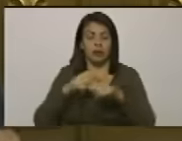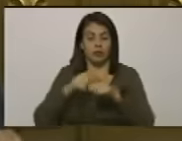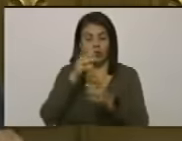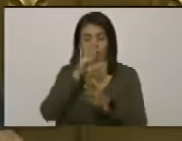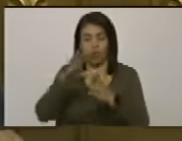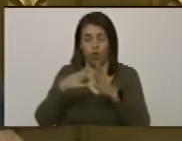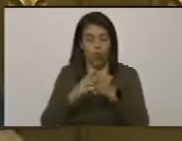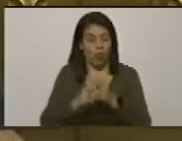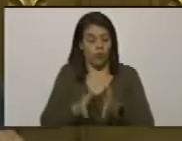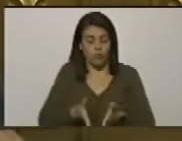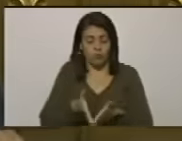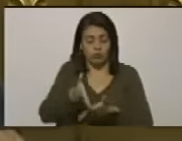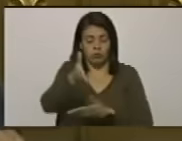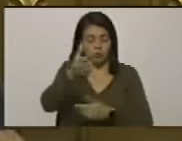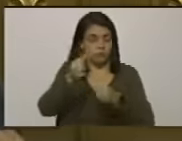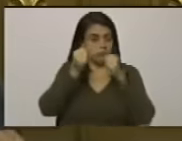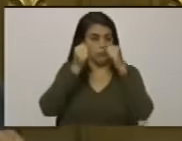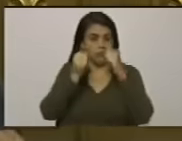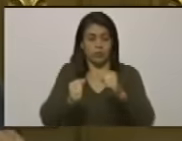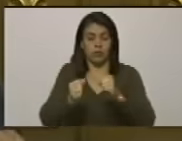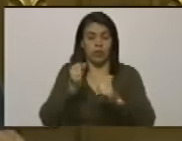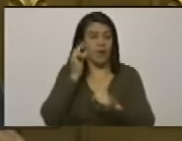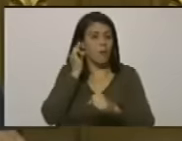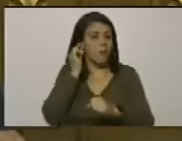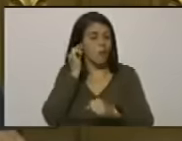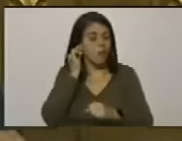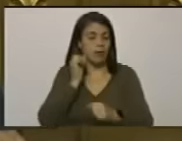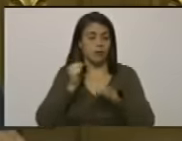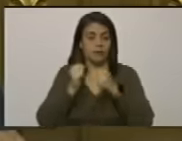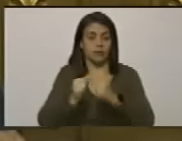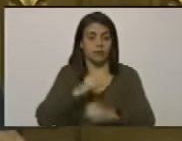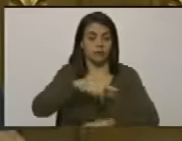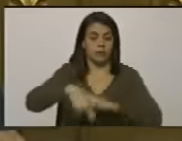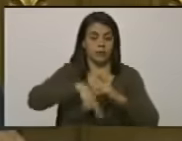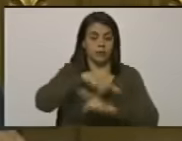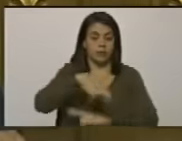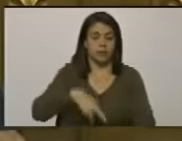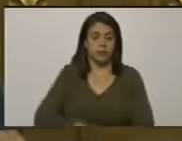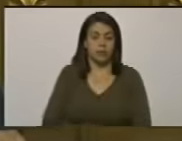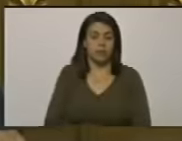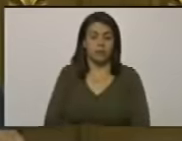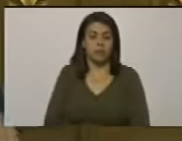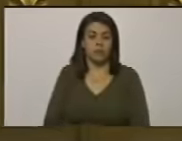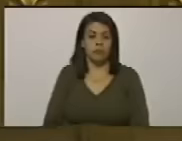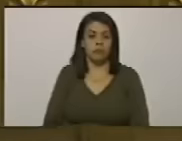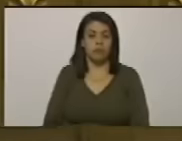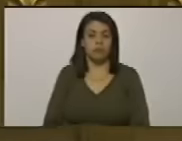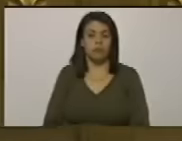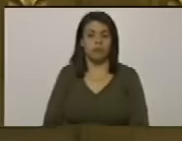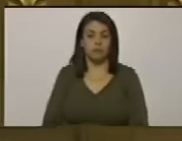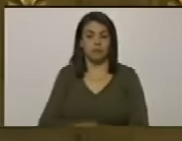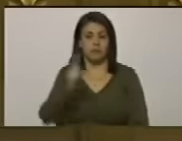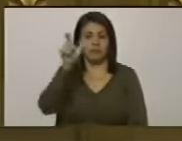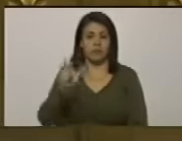firmeza de Víctor Hugo una mujer también de temple revolucionario así que ciudadano